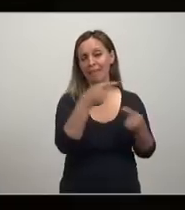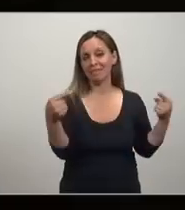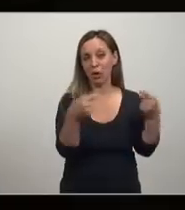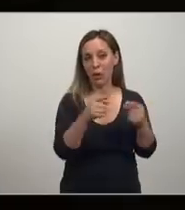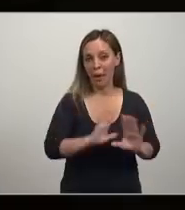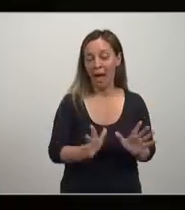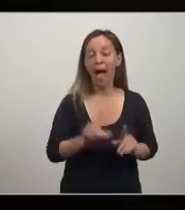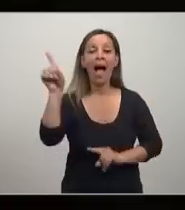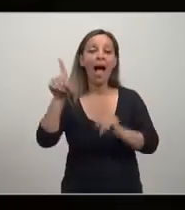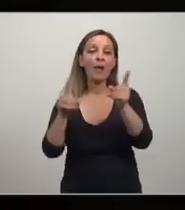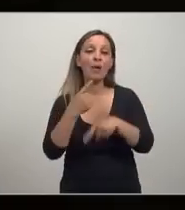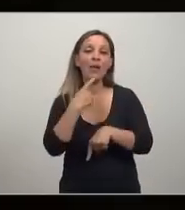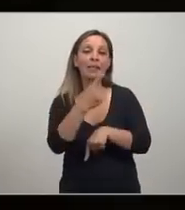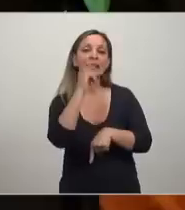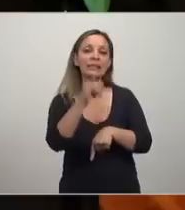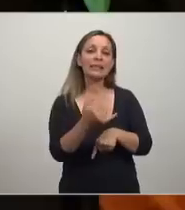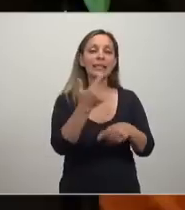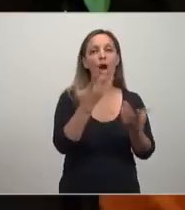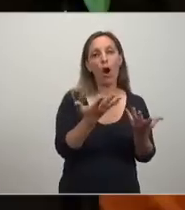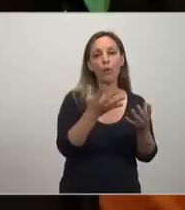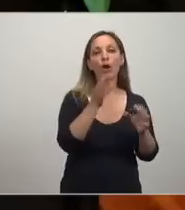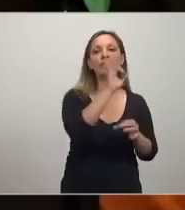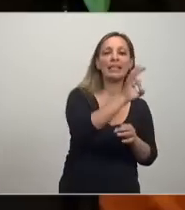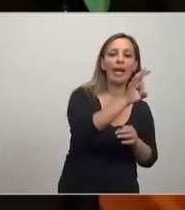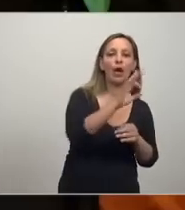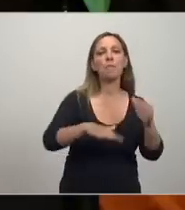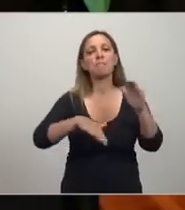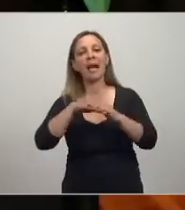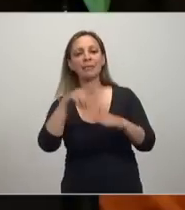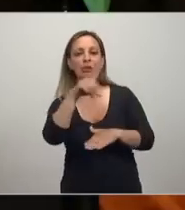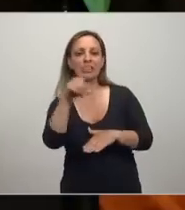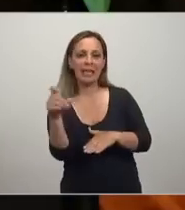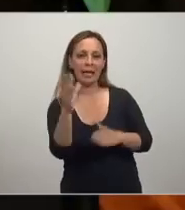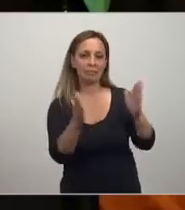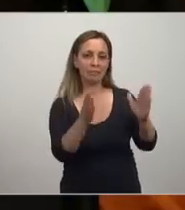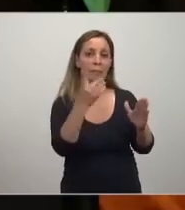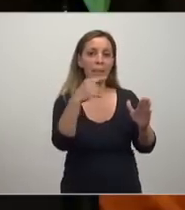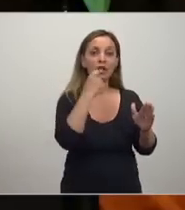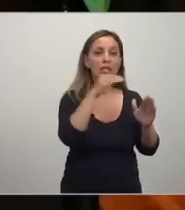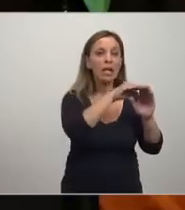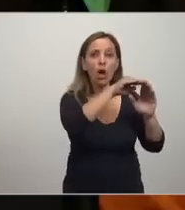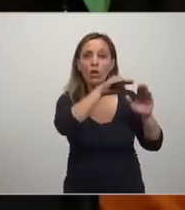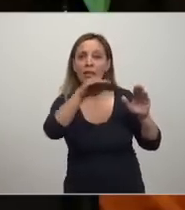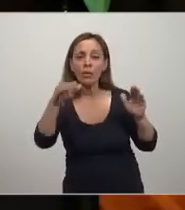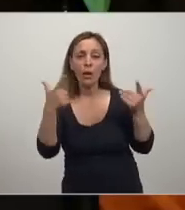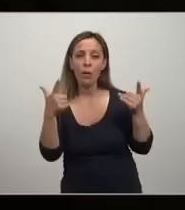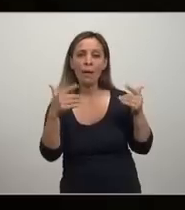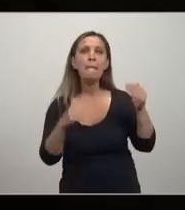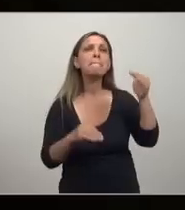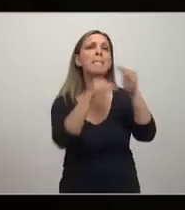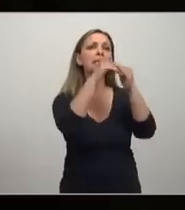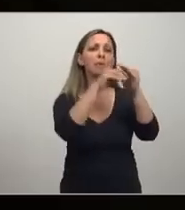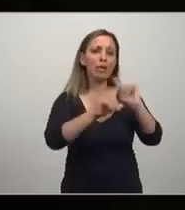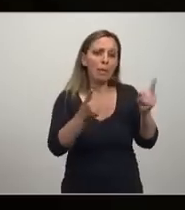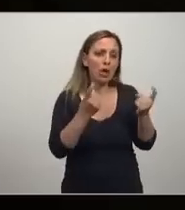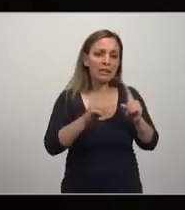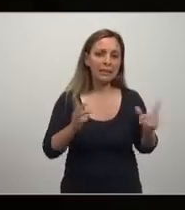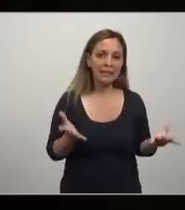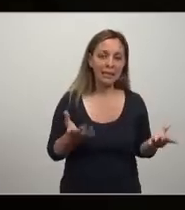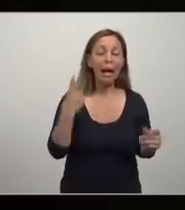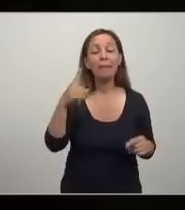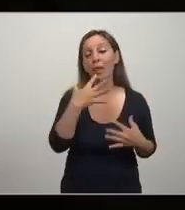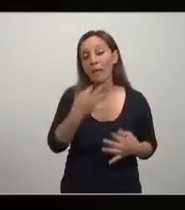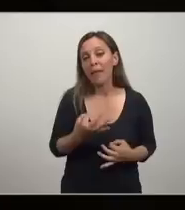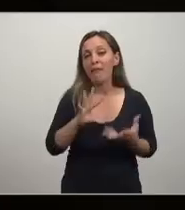matemáticos que dicen si aquí hay un 0, un 100, la curva es continua, era un máximo, pero si no es continua no tiene por qué existir ese máximo. Pero lo más